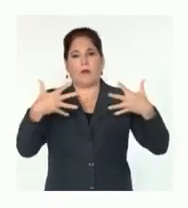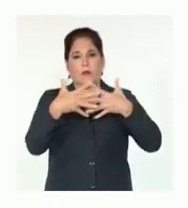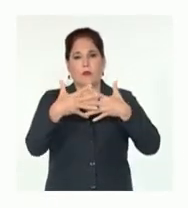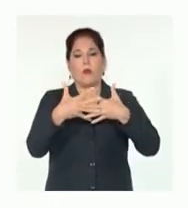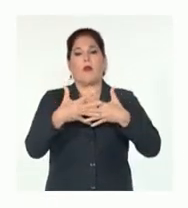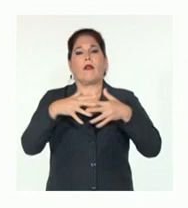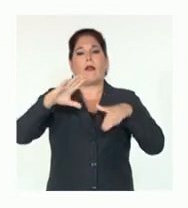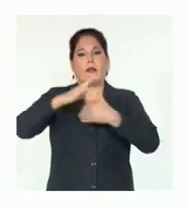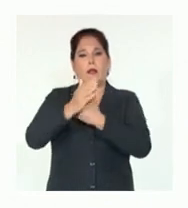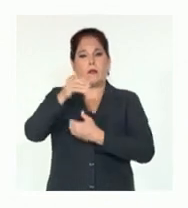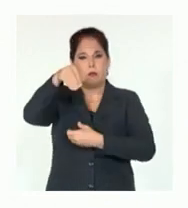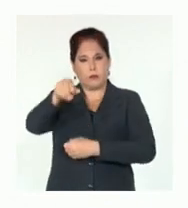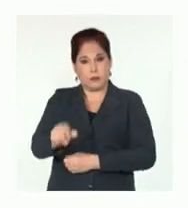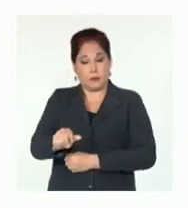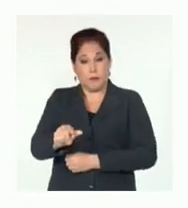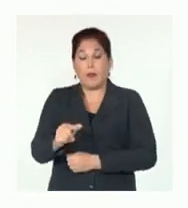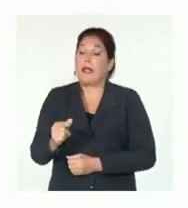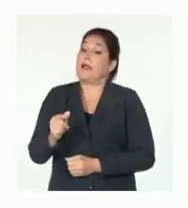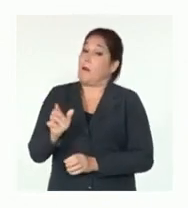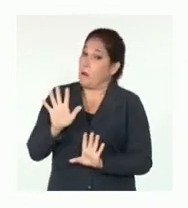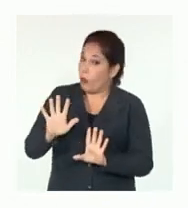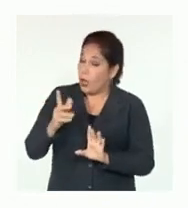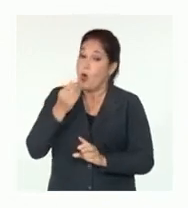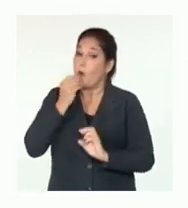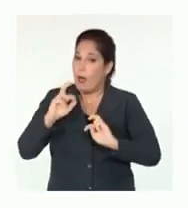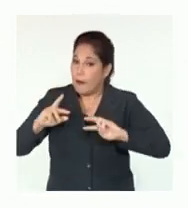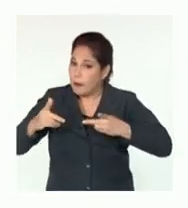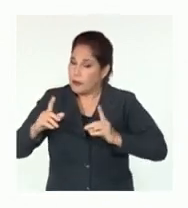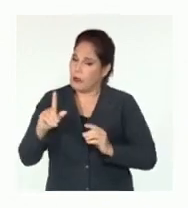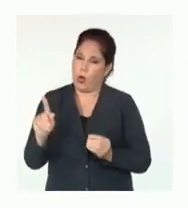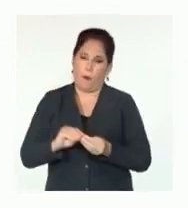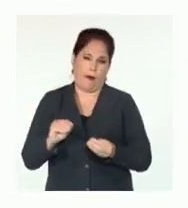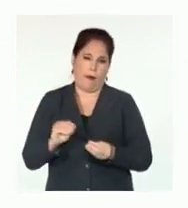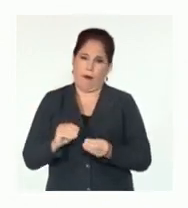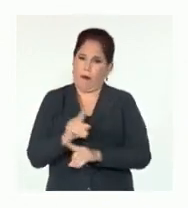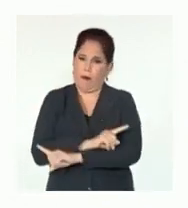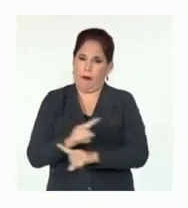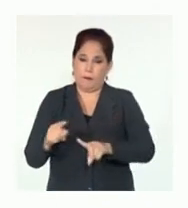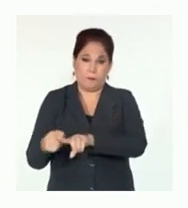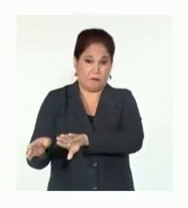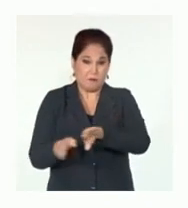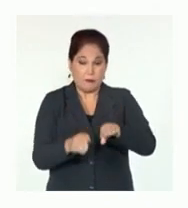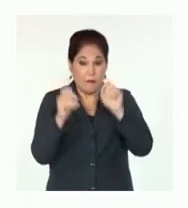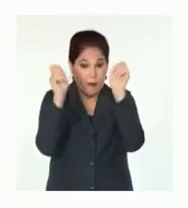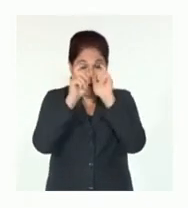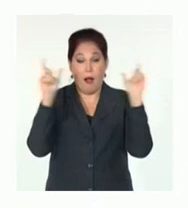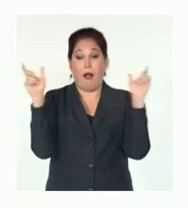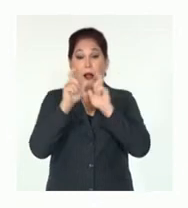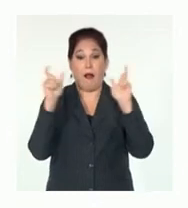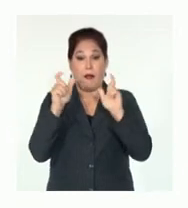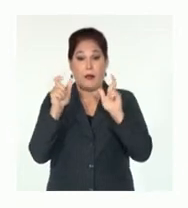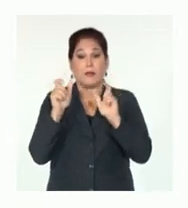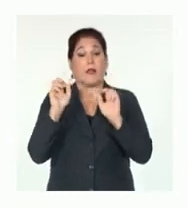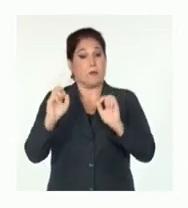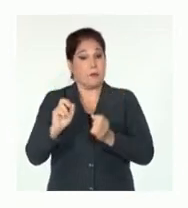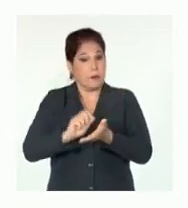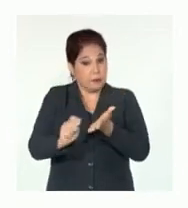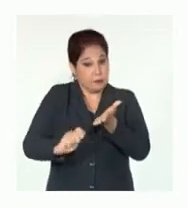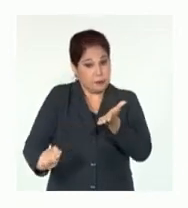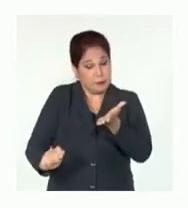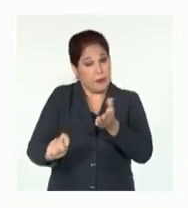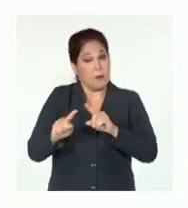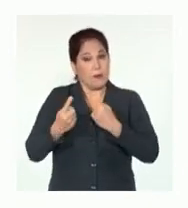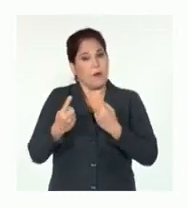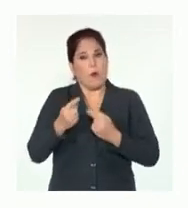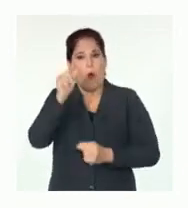en el interés de evitar la repetición de estos hechos. Alerta una vez más sobre el mensaje que se traslada respecto a la